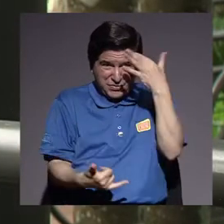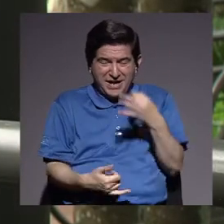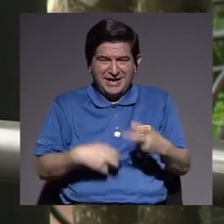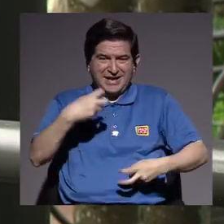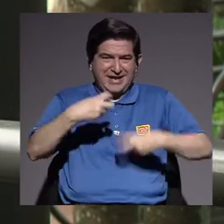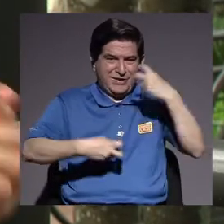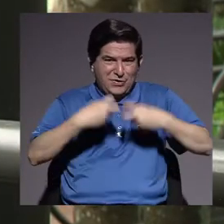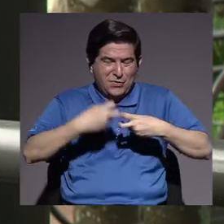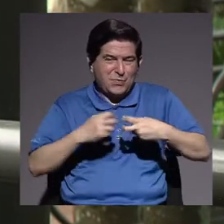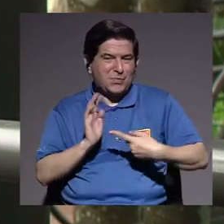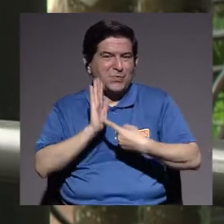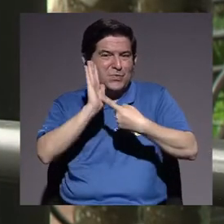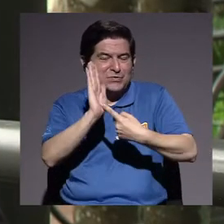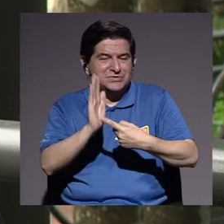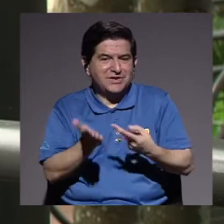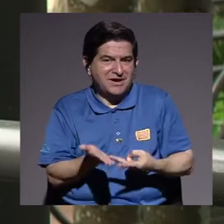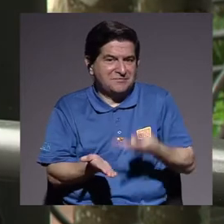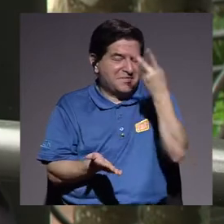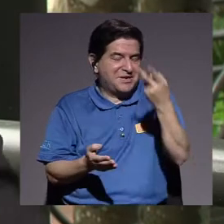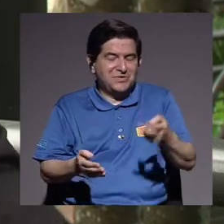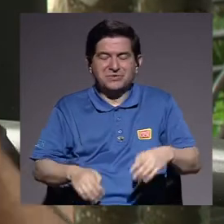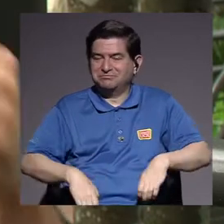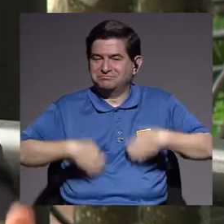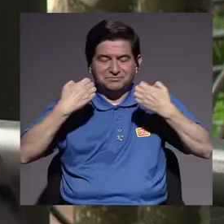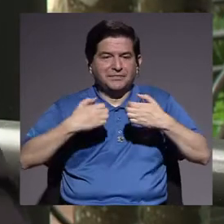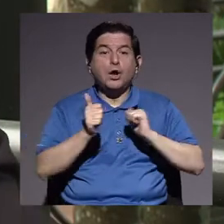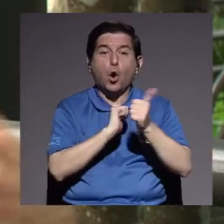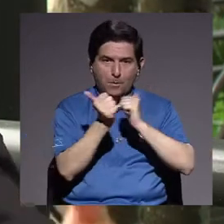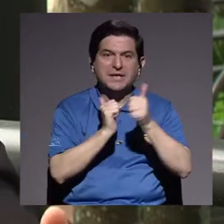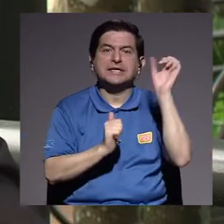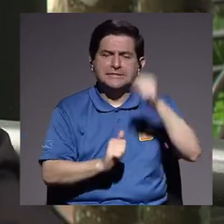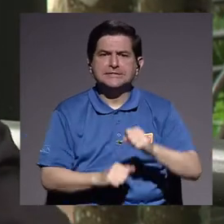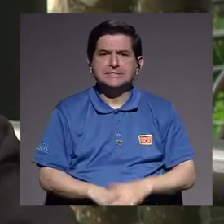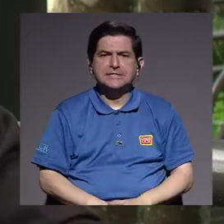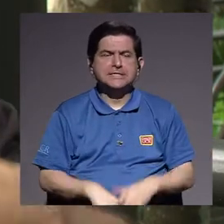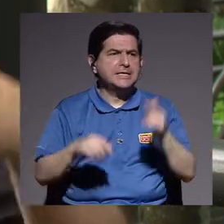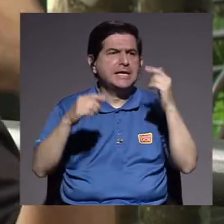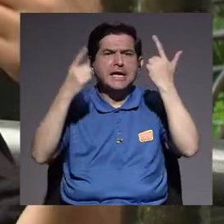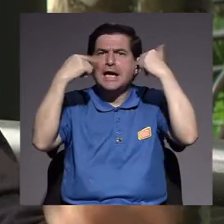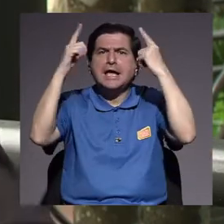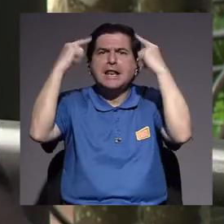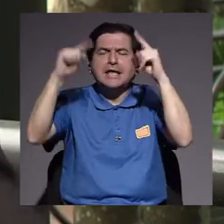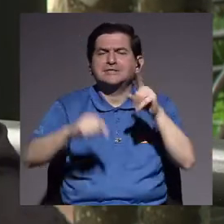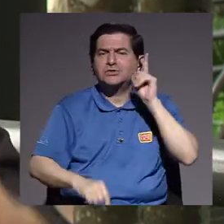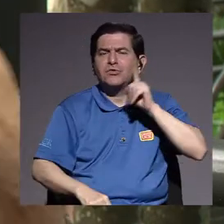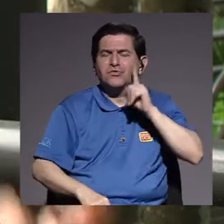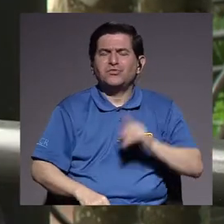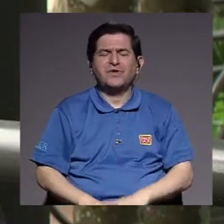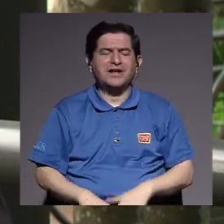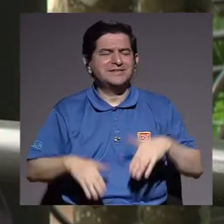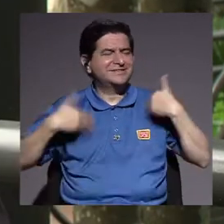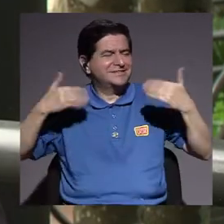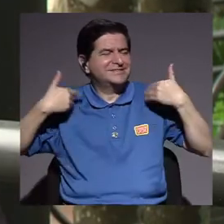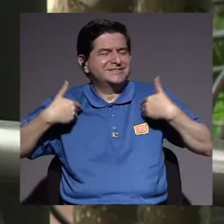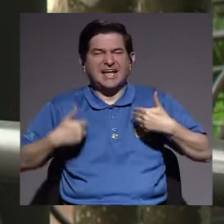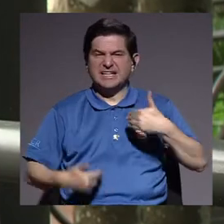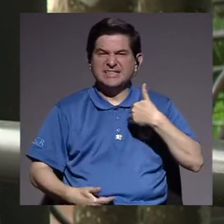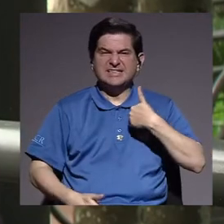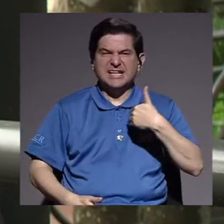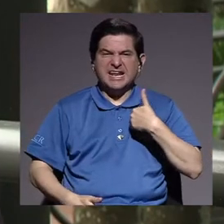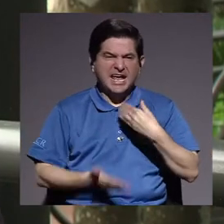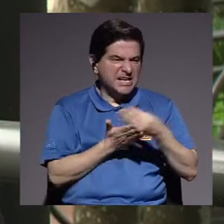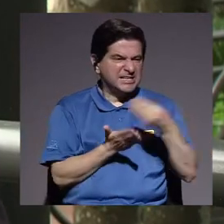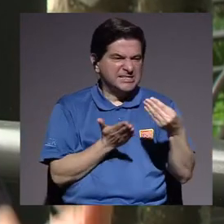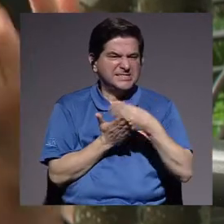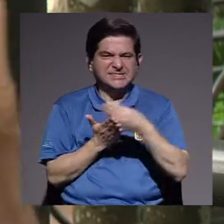la crisis demuestra que justamente ese valor no es tal, que es el de la competencia, el del éxito, el de la falsa felicidad, el de tener, que tiene que ver mucho con el